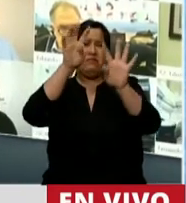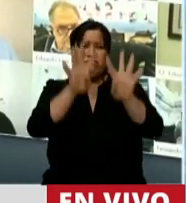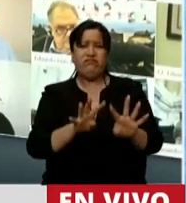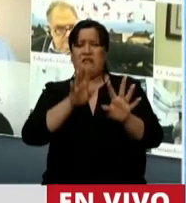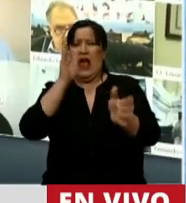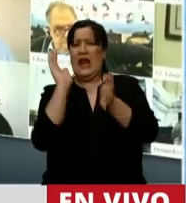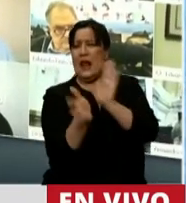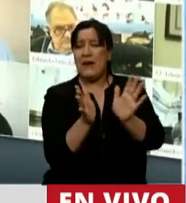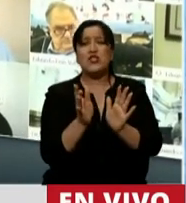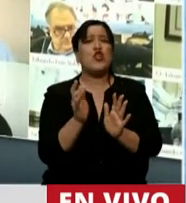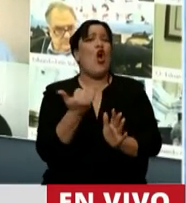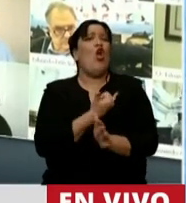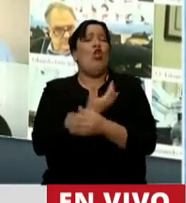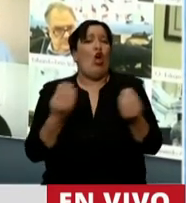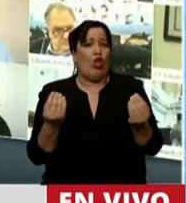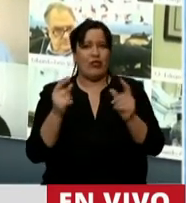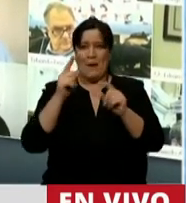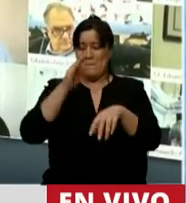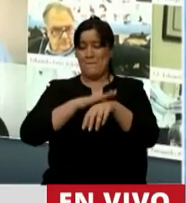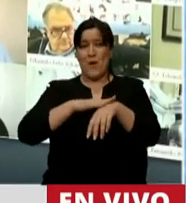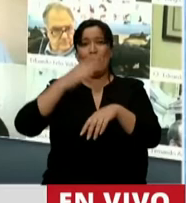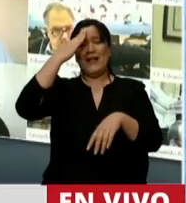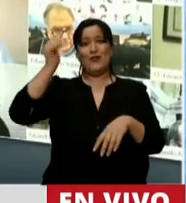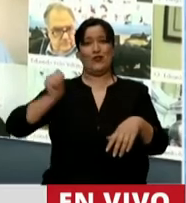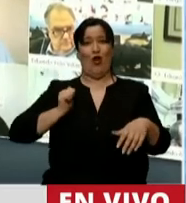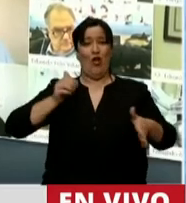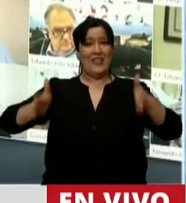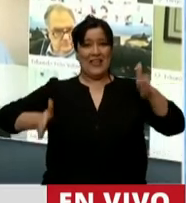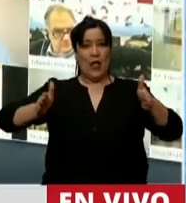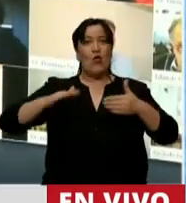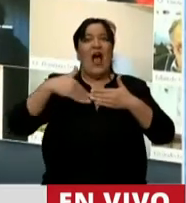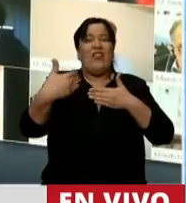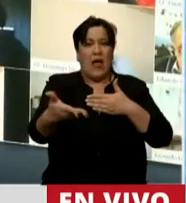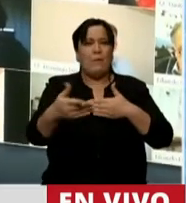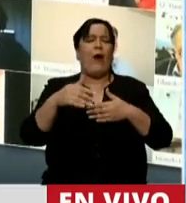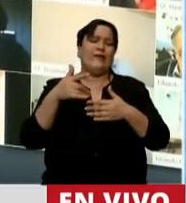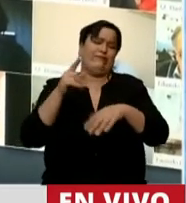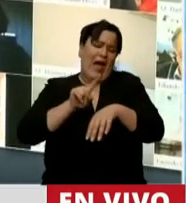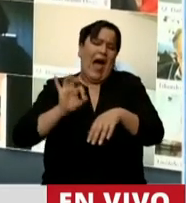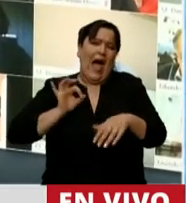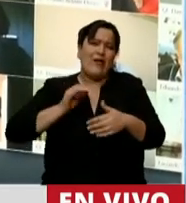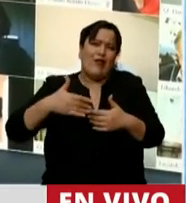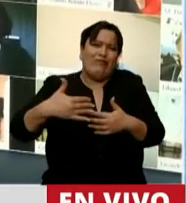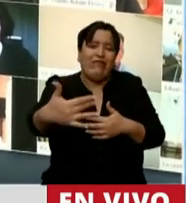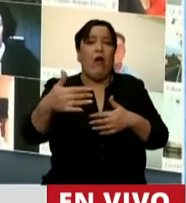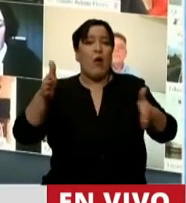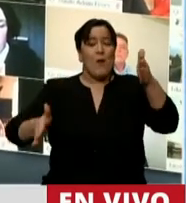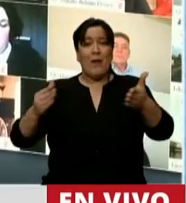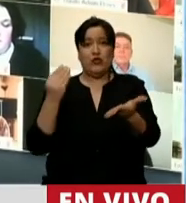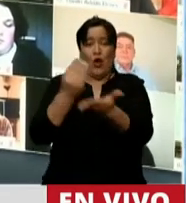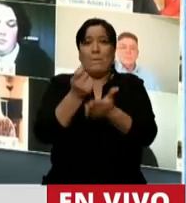han sucedido después de la dictadura durante los 4 años de macrismo. Una persona cada 21 horas murió